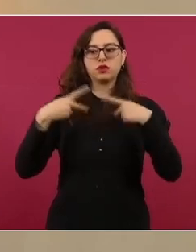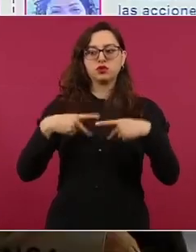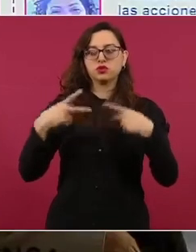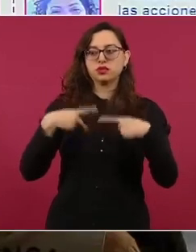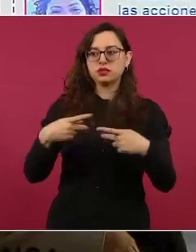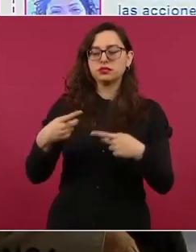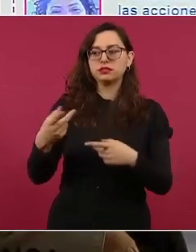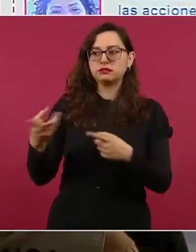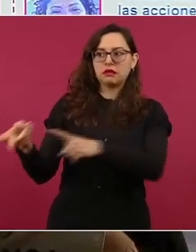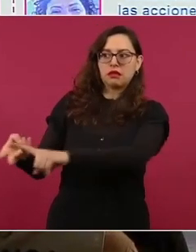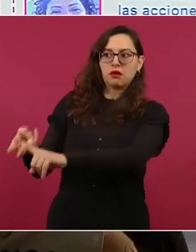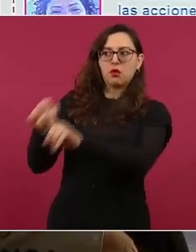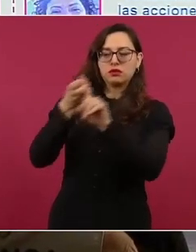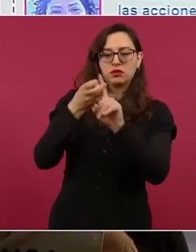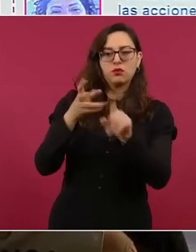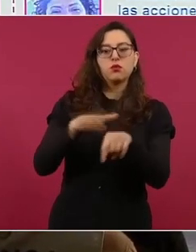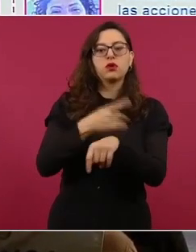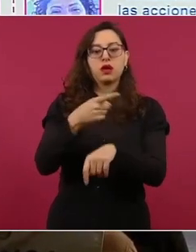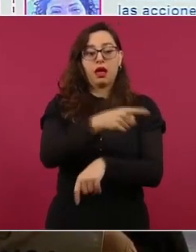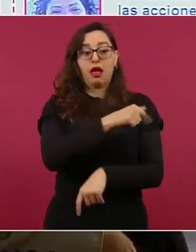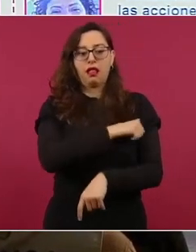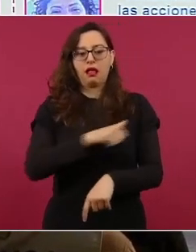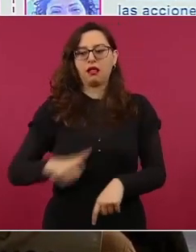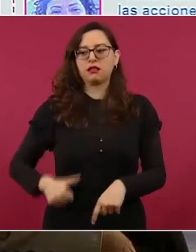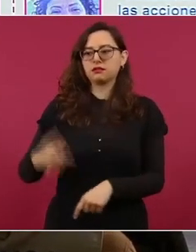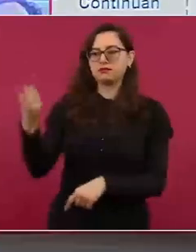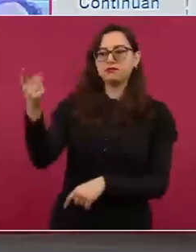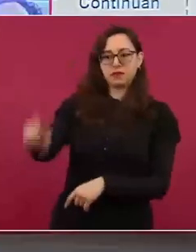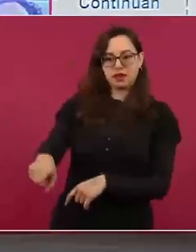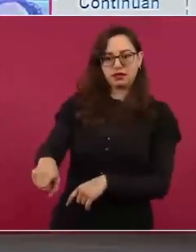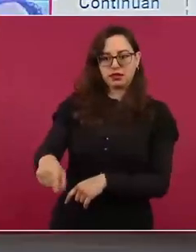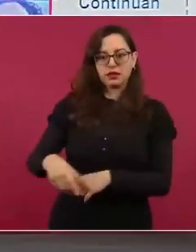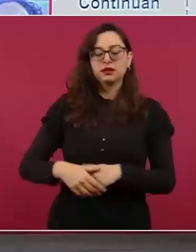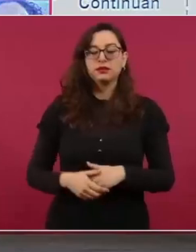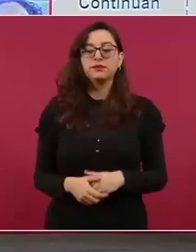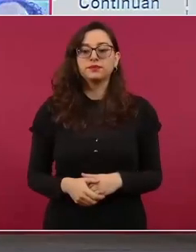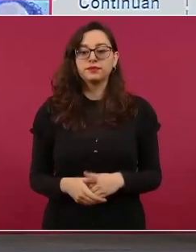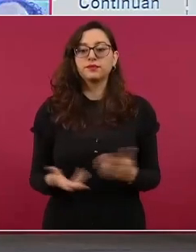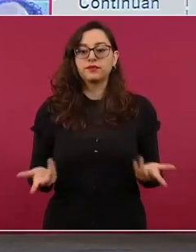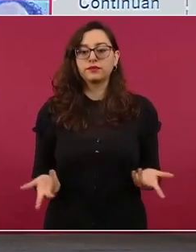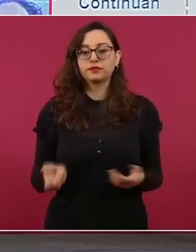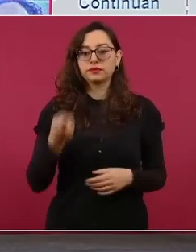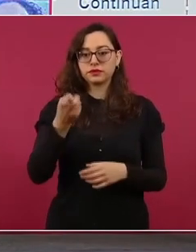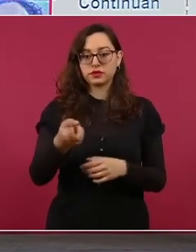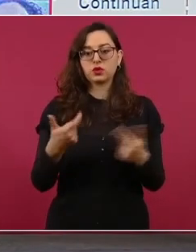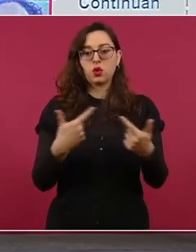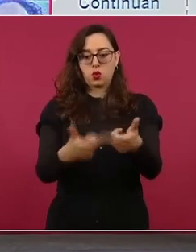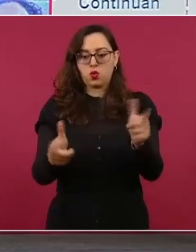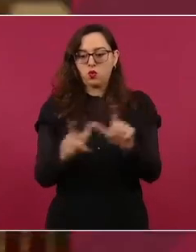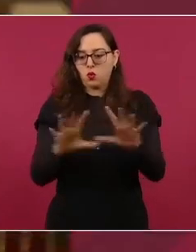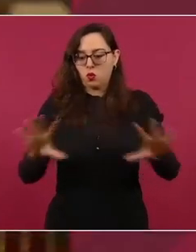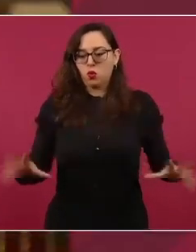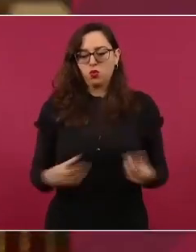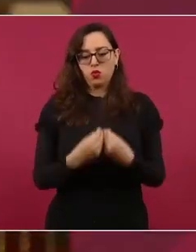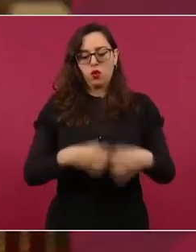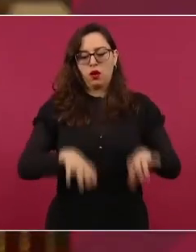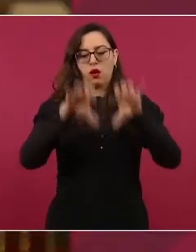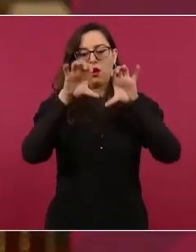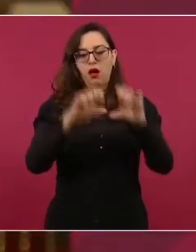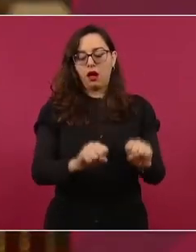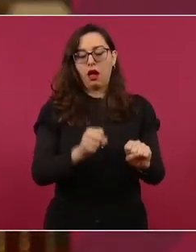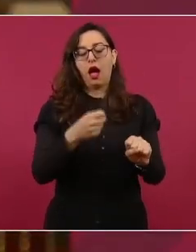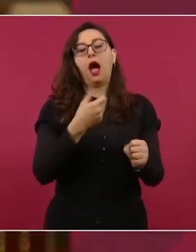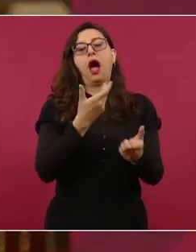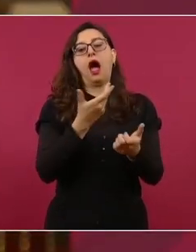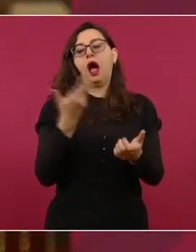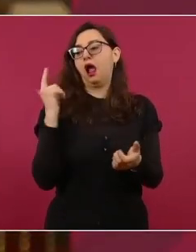desaparición forzada. Solamente estaba pendiente la audiencia de individualización de la sanción que se llevó a cabo el pasado